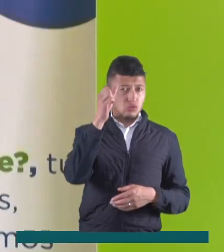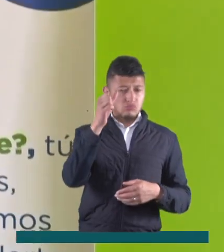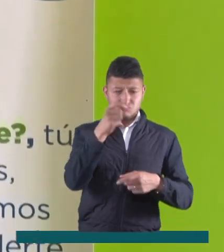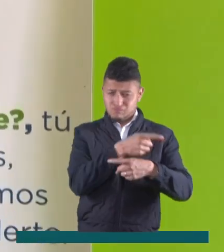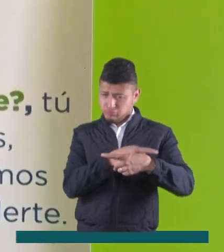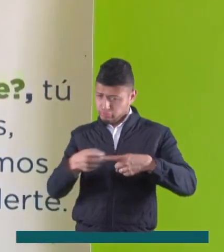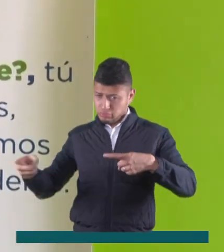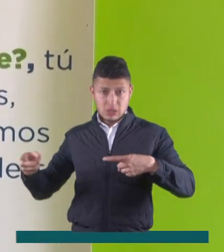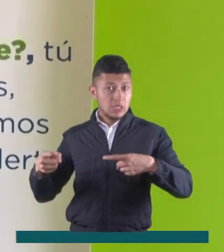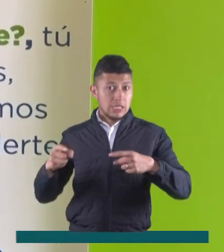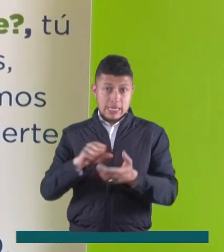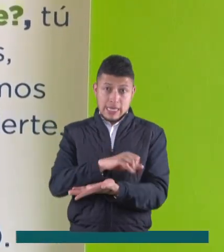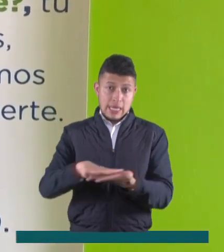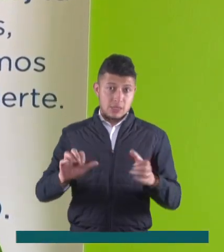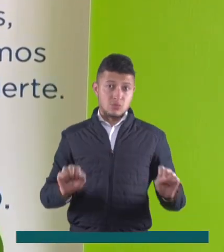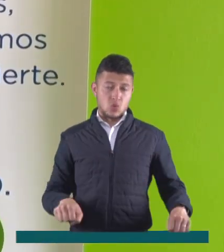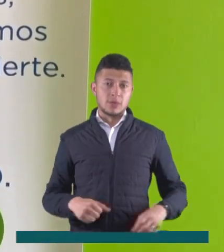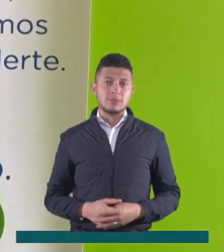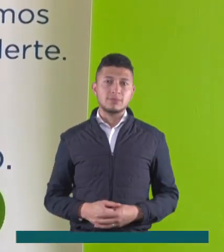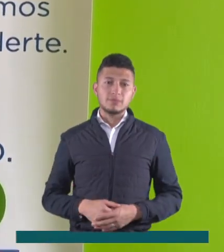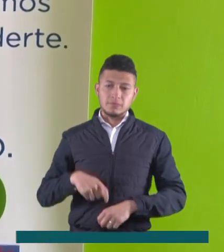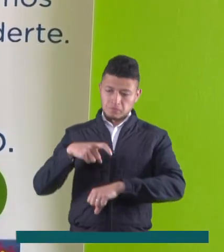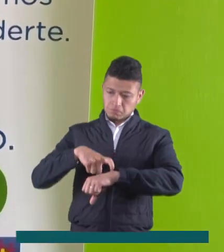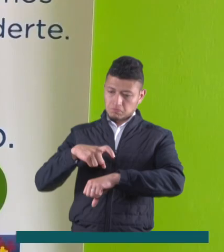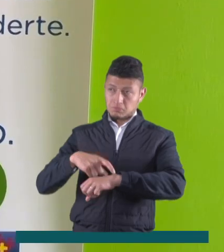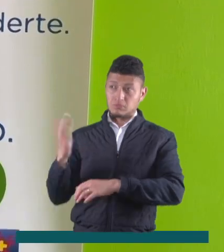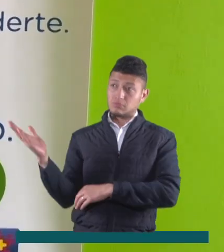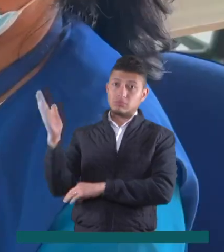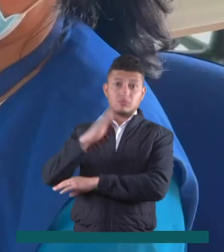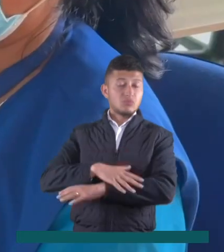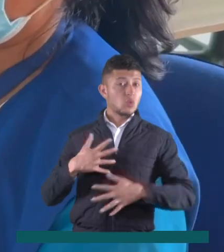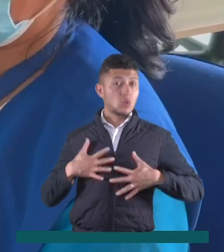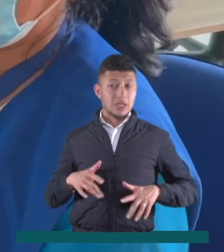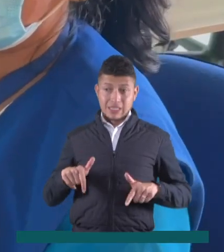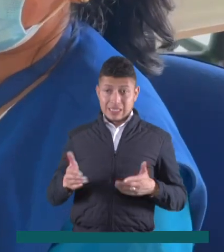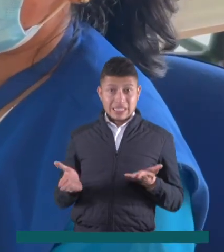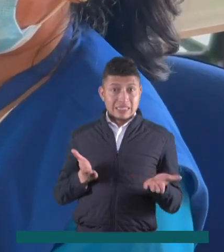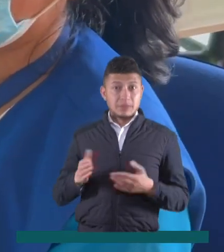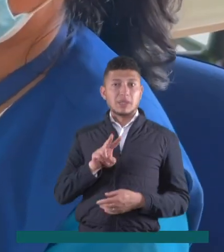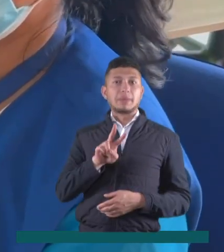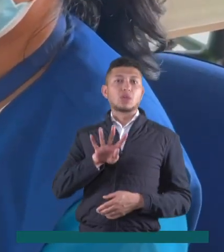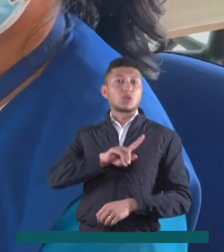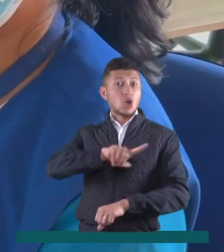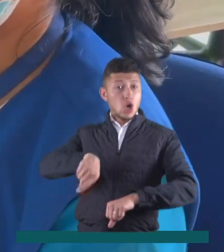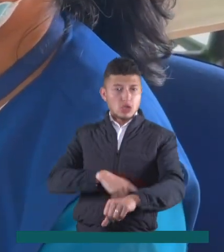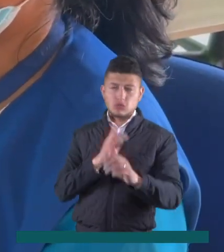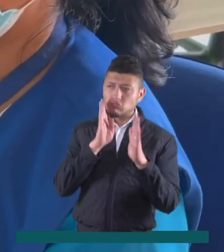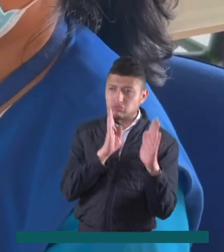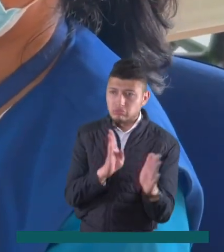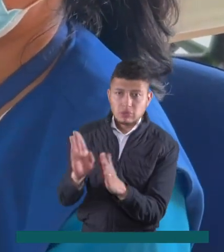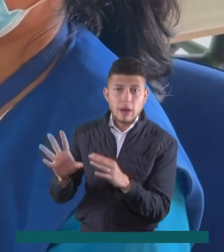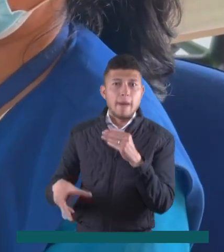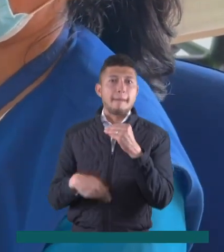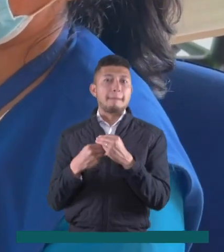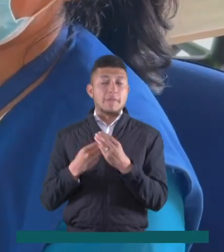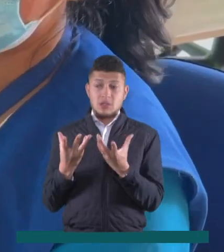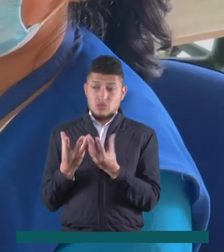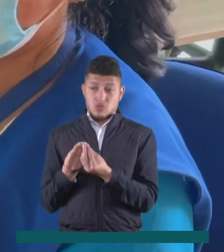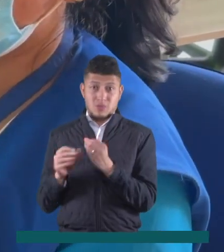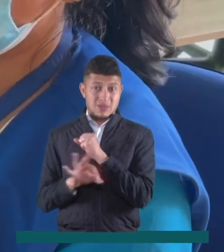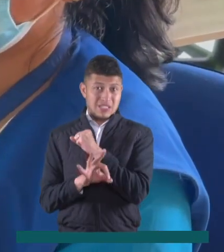y es gratuito. Las personas pueden llamar a cualquier hora del día porque el servicio que acá se presta son las 24 horas,